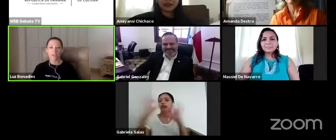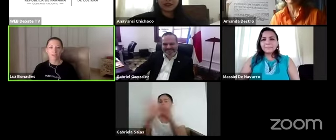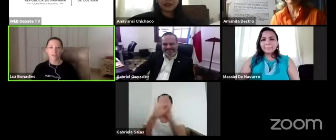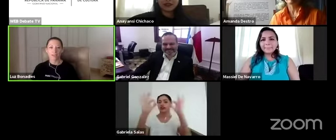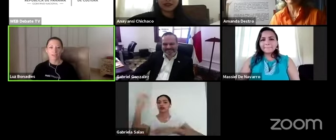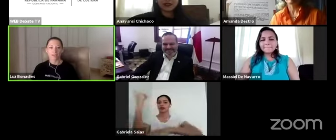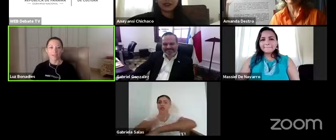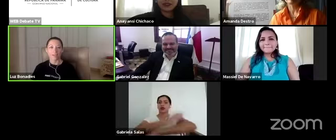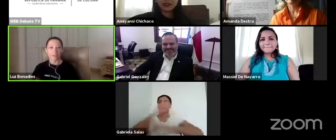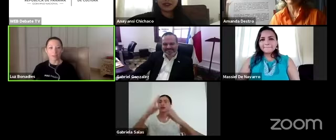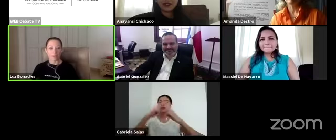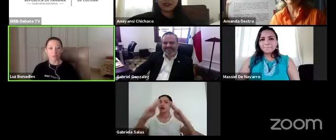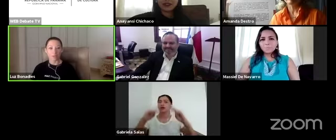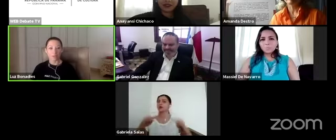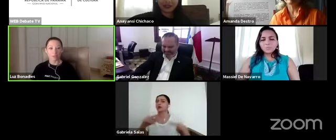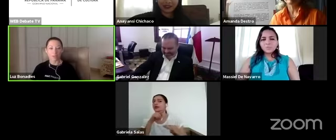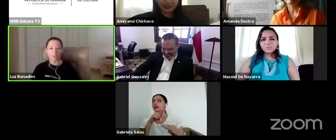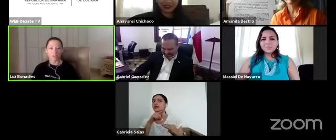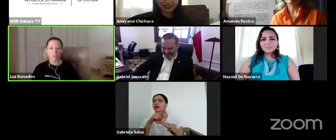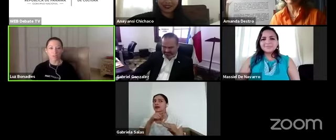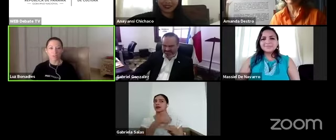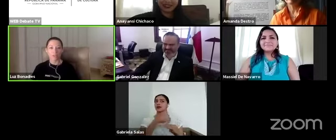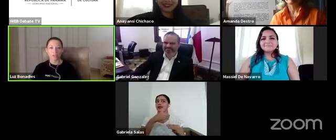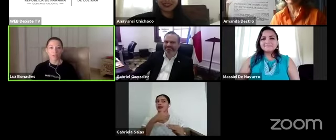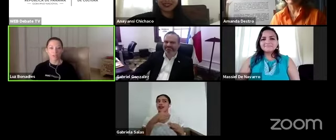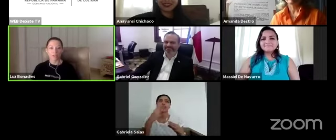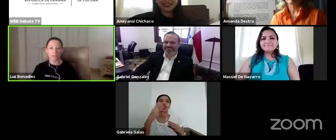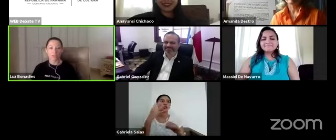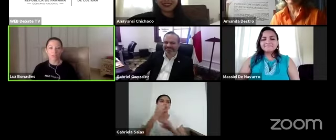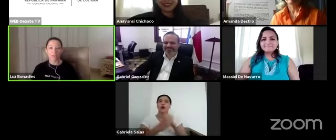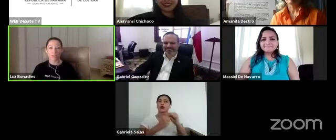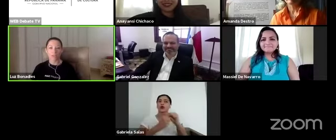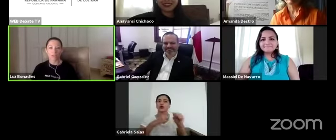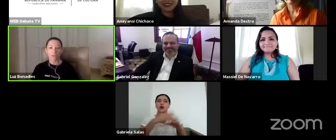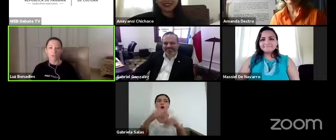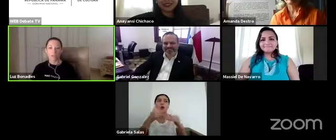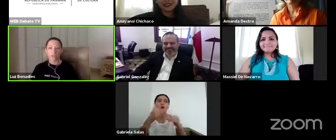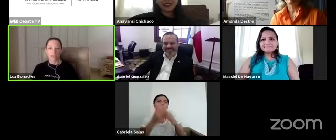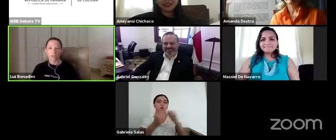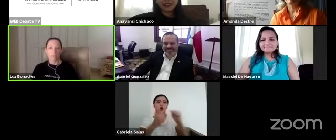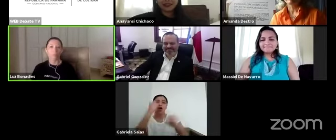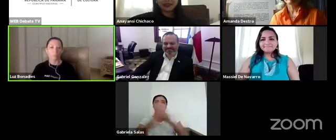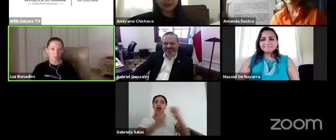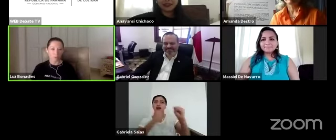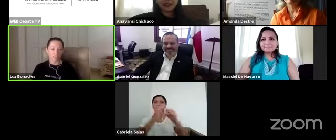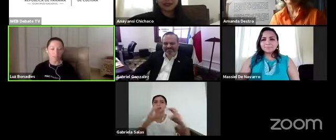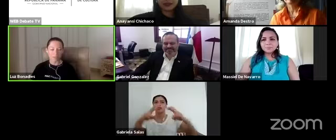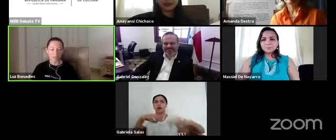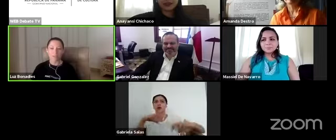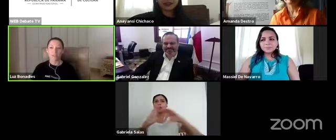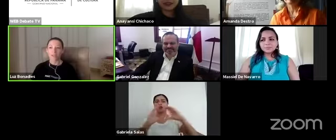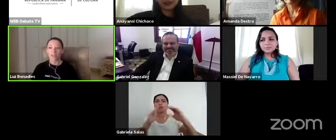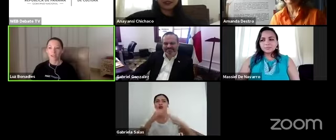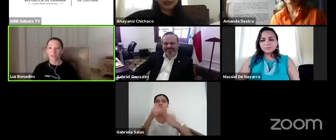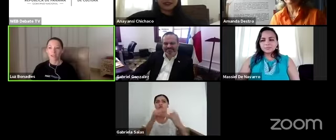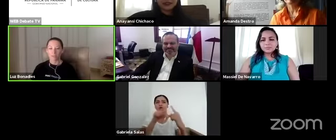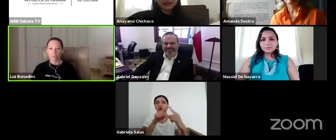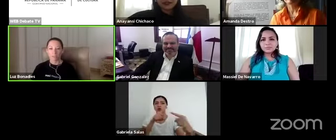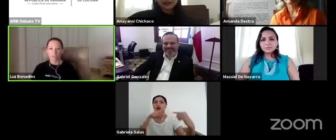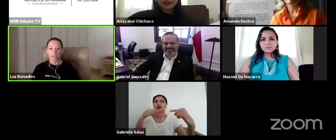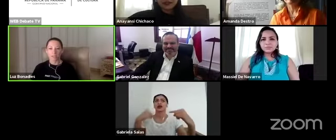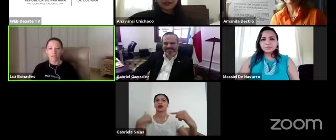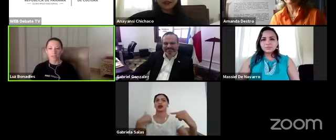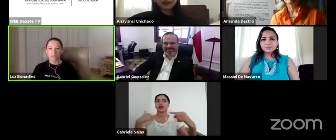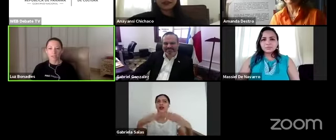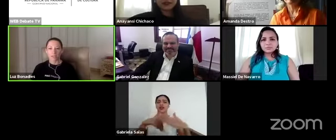parece que todos los años podamos sentarnos a conversar de los retos que tiene el sector post pandemia es muy